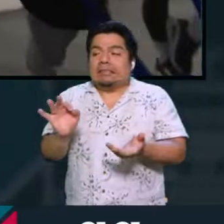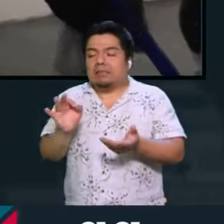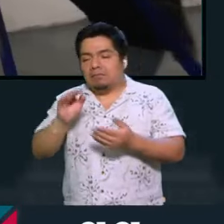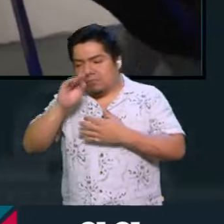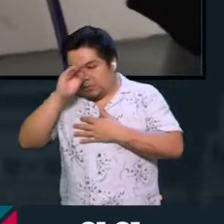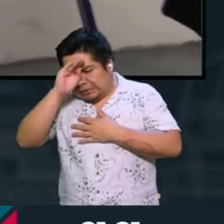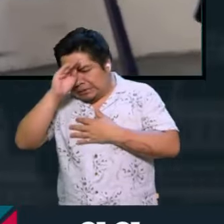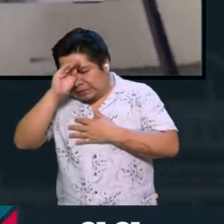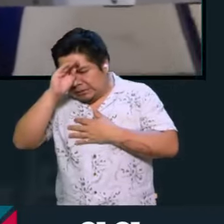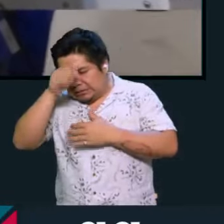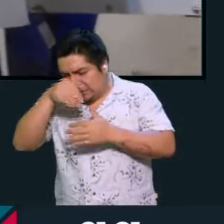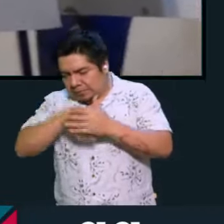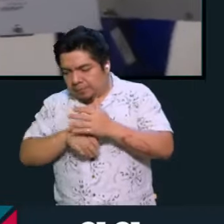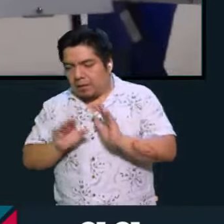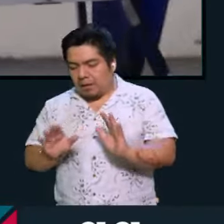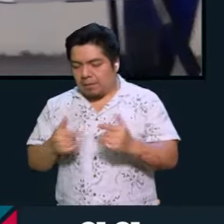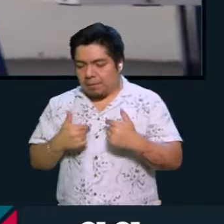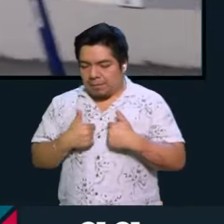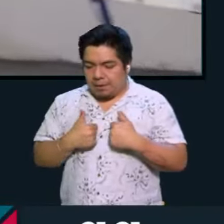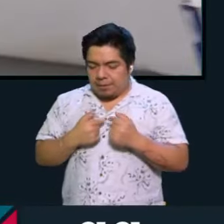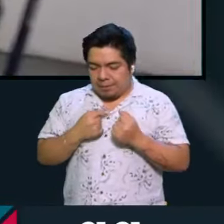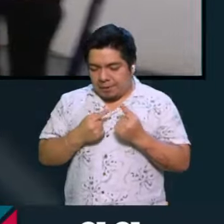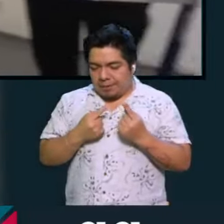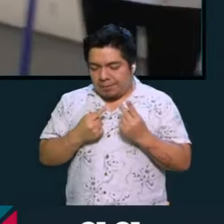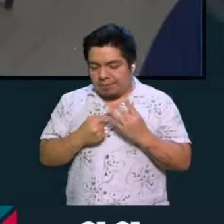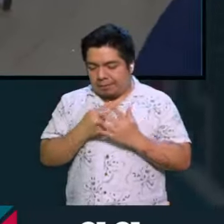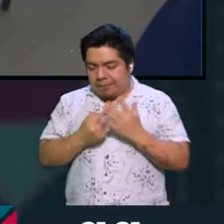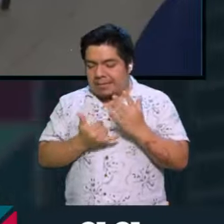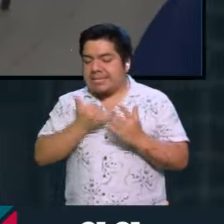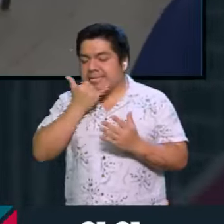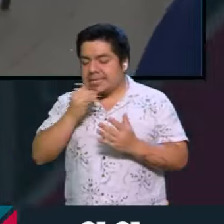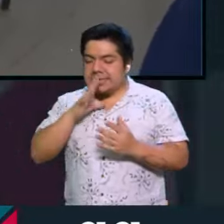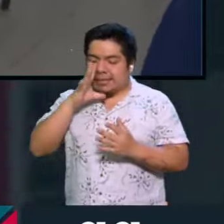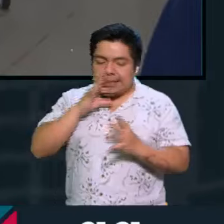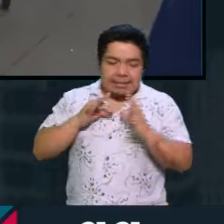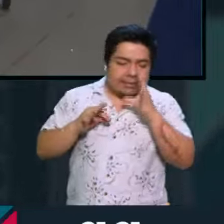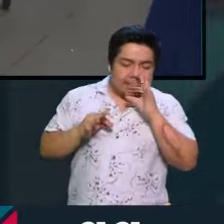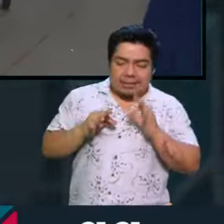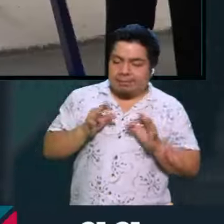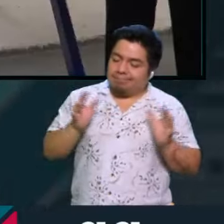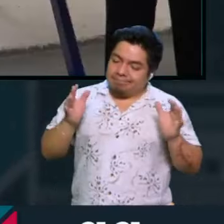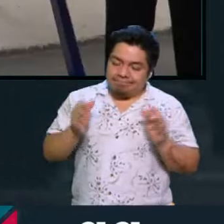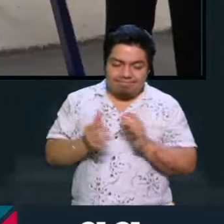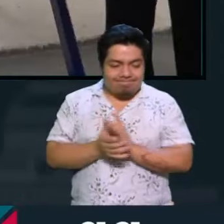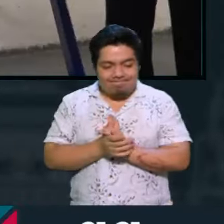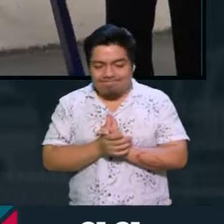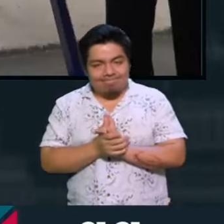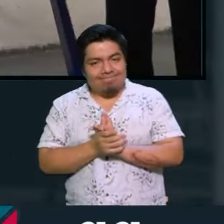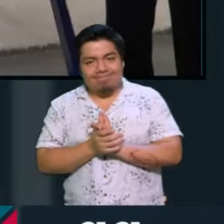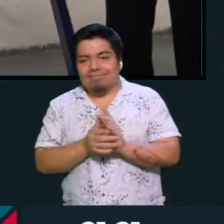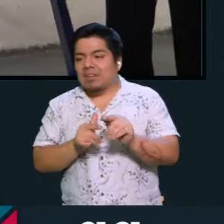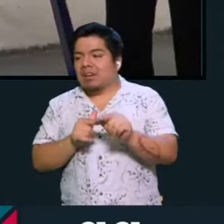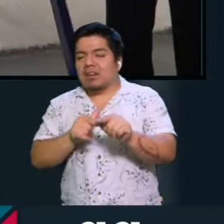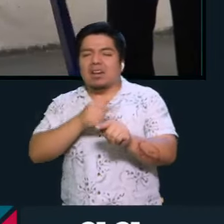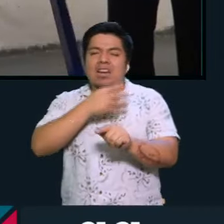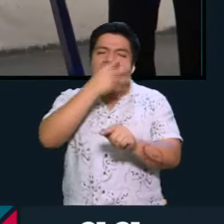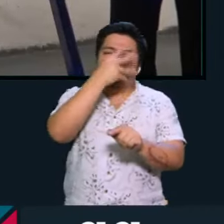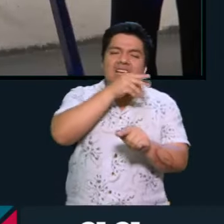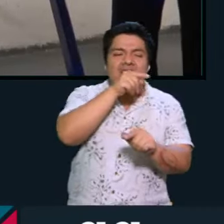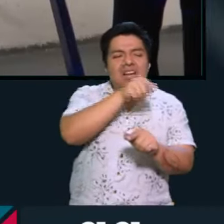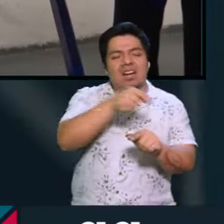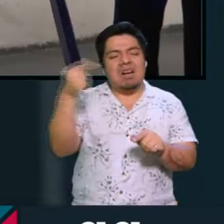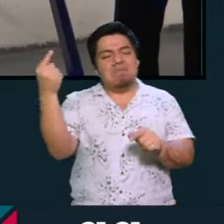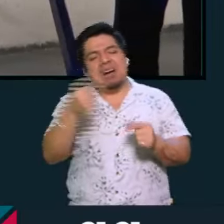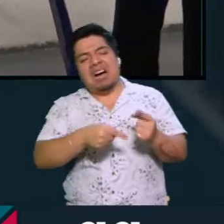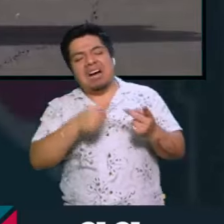reconocer lo que han hecho mal, y no empezar a, digamos, a seguir en la lógica de Trump, que es un